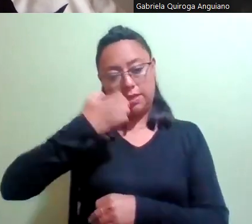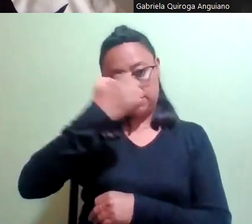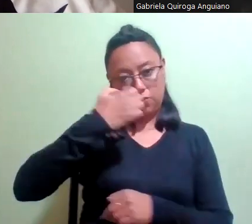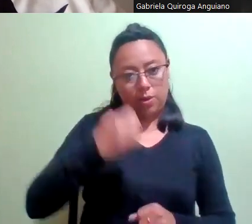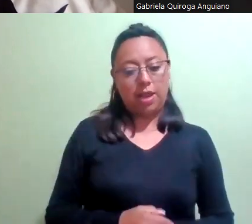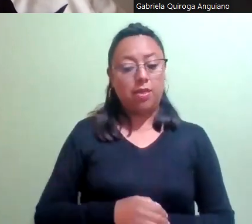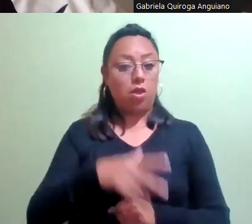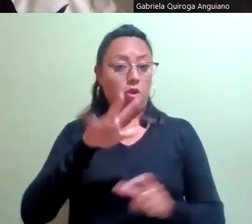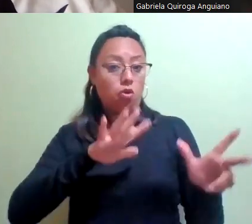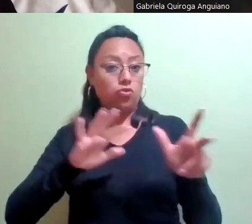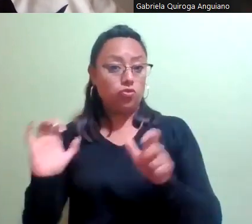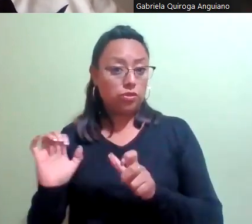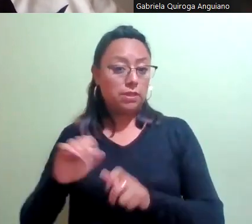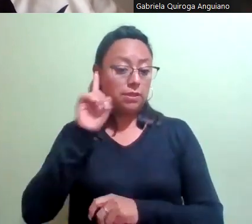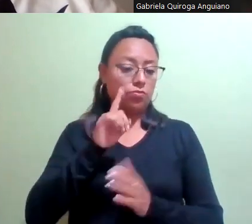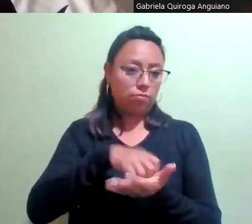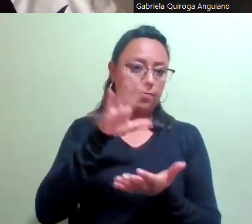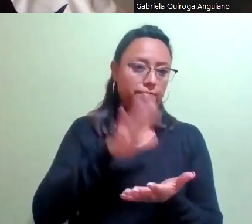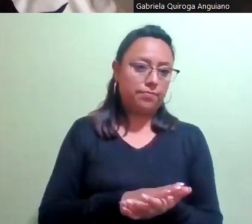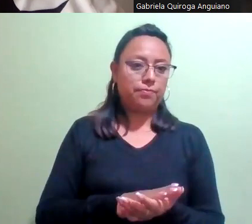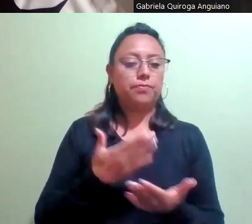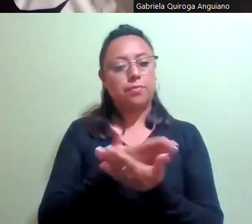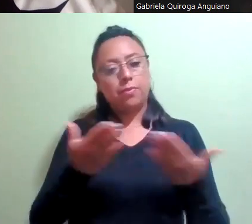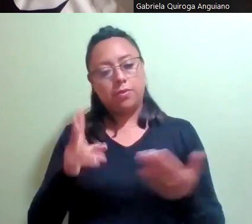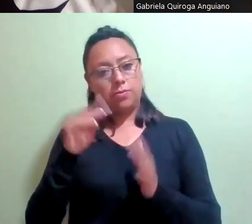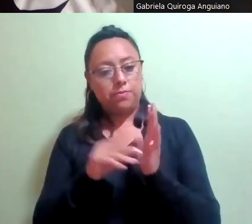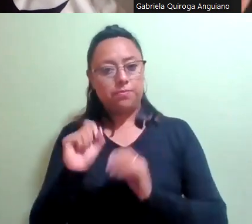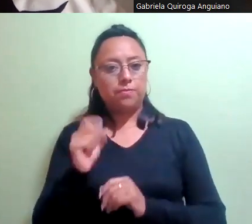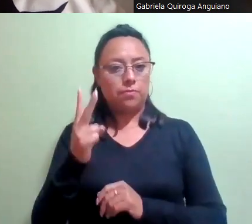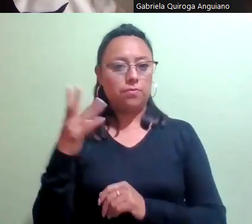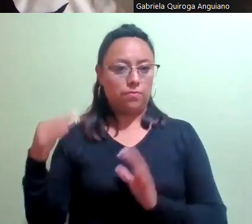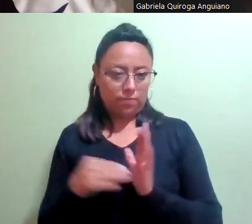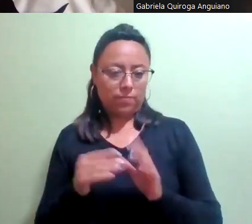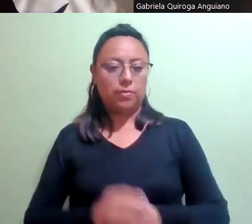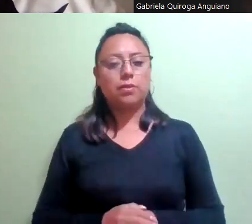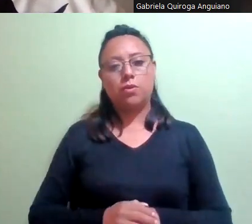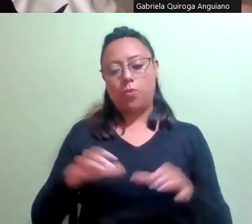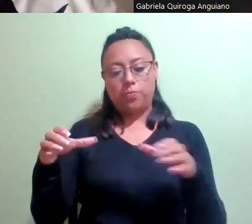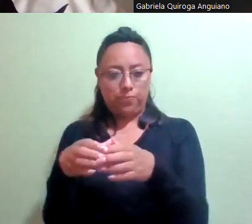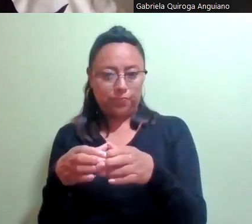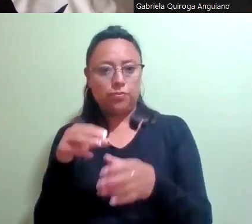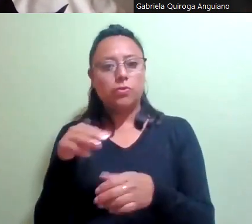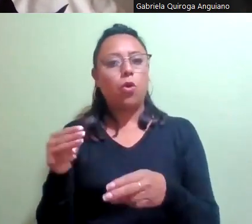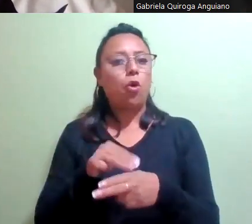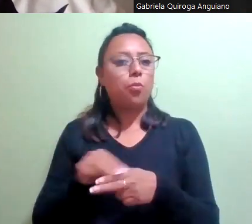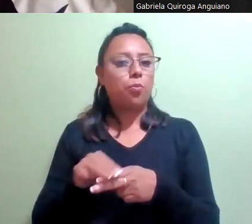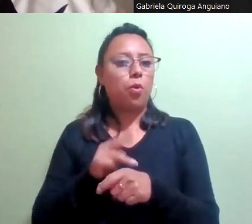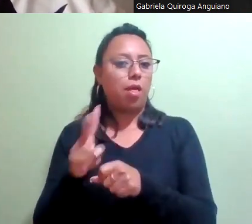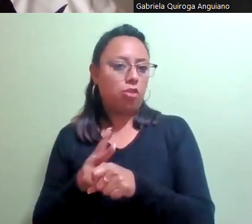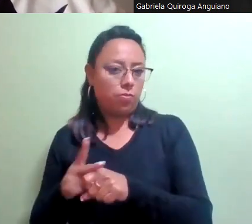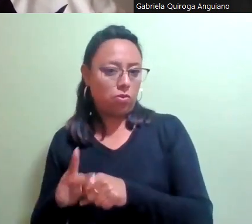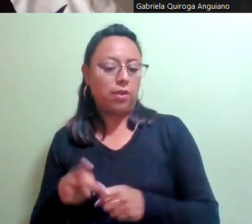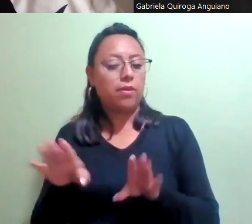inscritas a cuatro mil en el dos mil veintidós. Morado Violeta, por fomentar la educación entre mujeres mediante